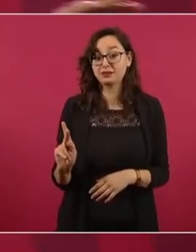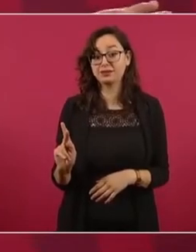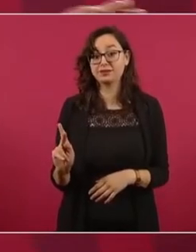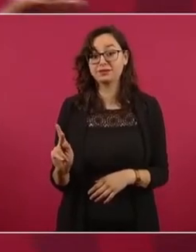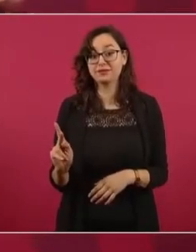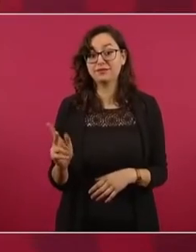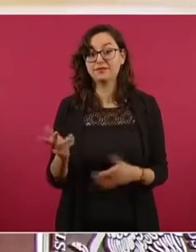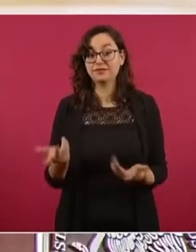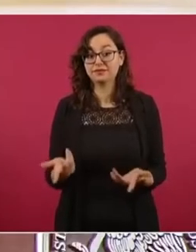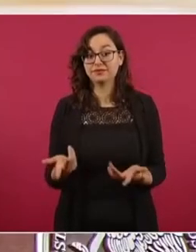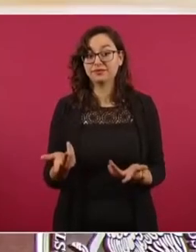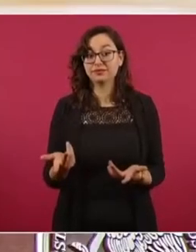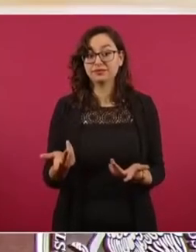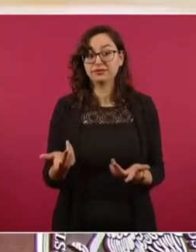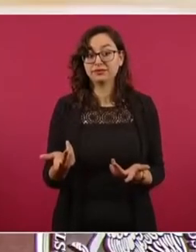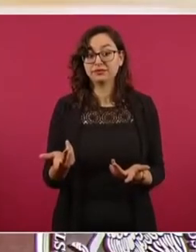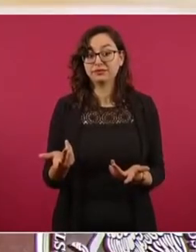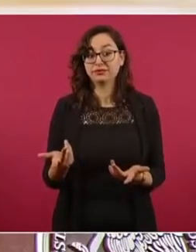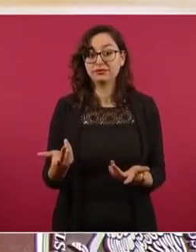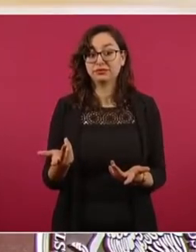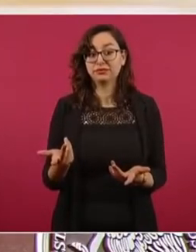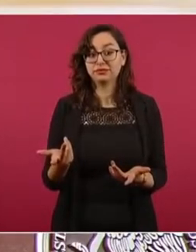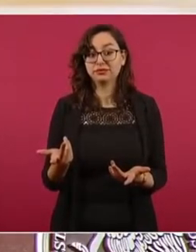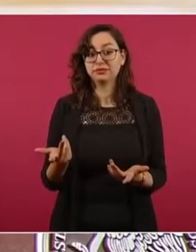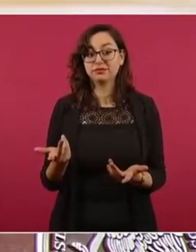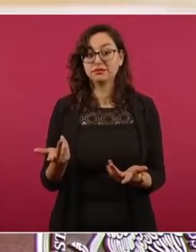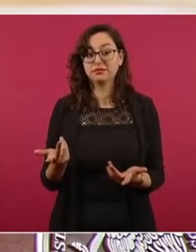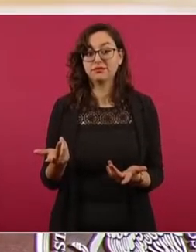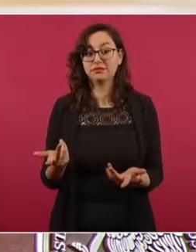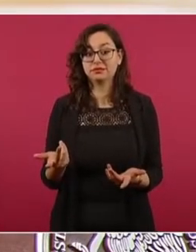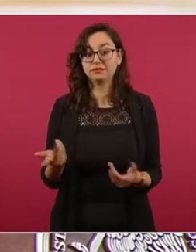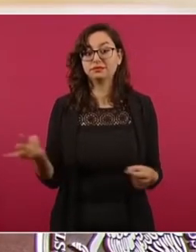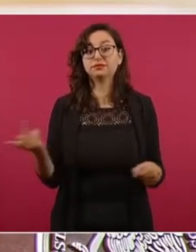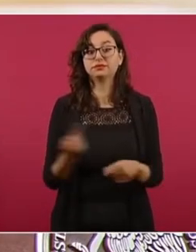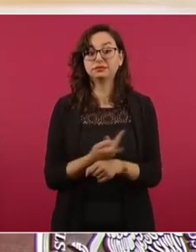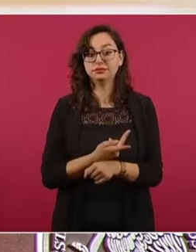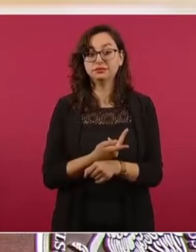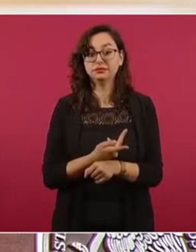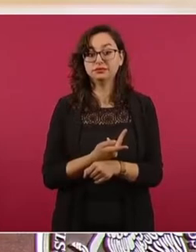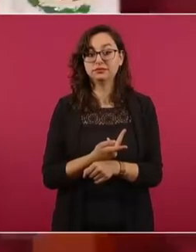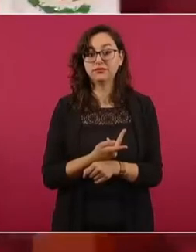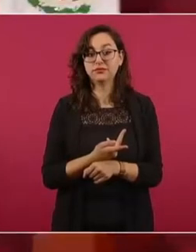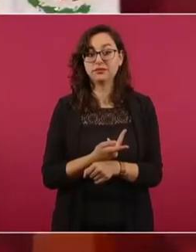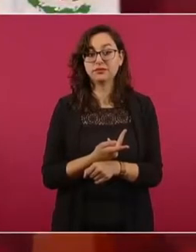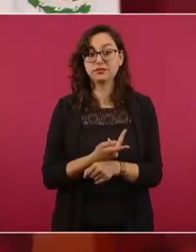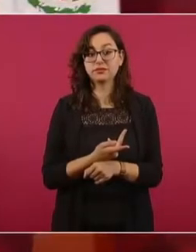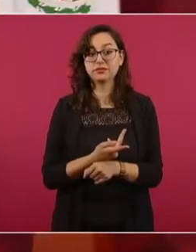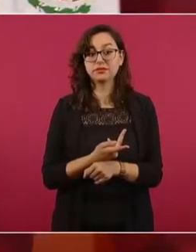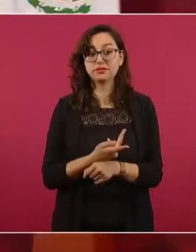luego este fenómeno y sigue existiendo.